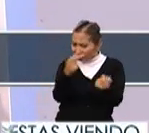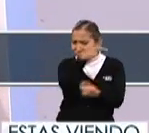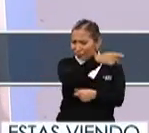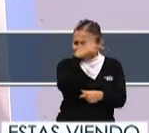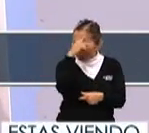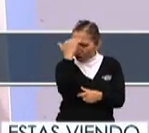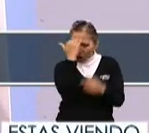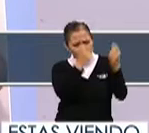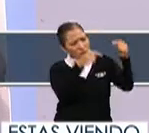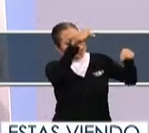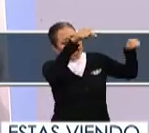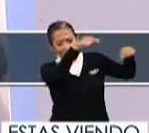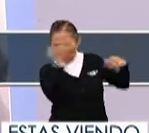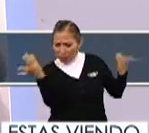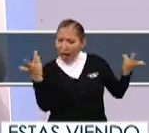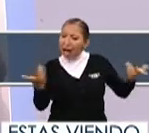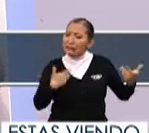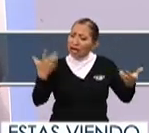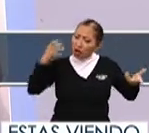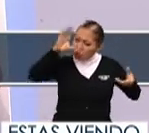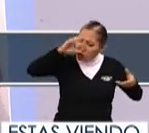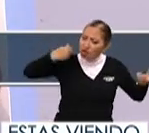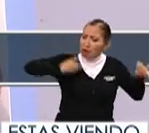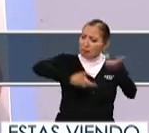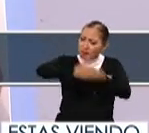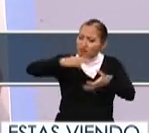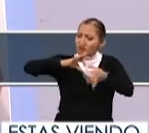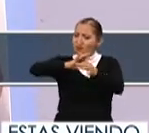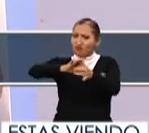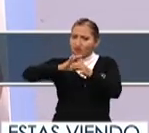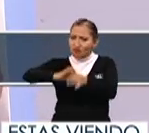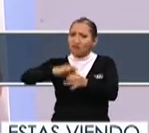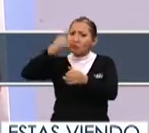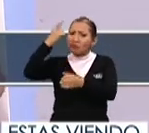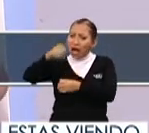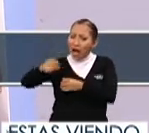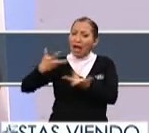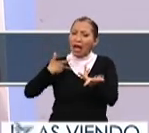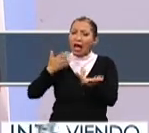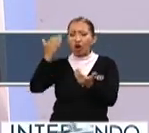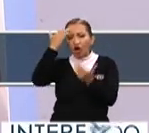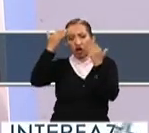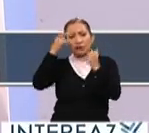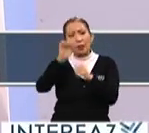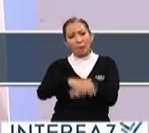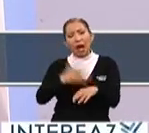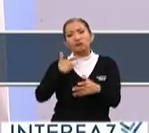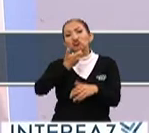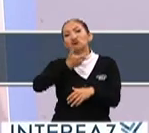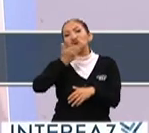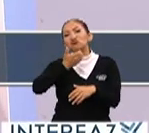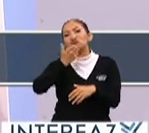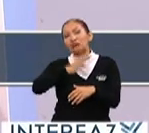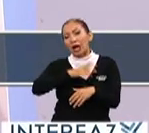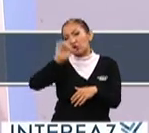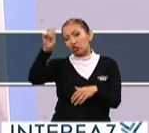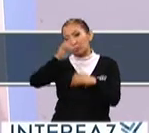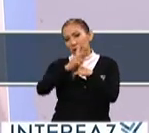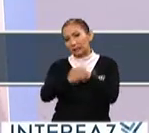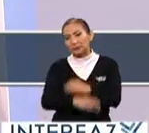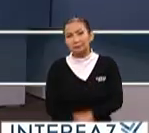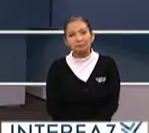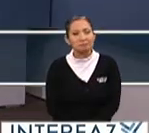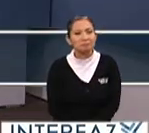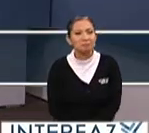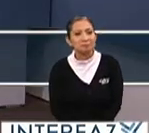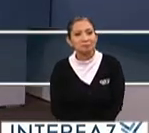vengan conozcan vamos a hacer esta interculturalidad más fuerte para poder conocer a lo mejor las costumbres que hay en otros países